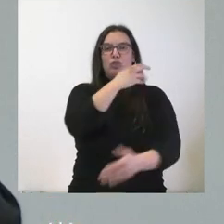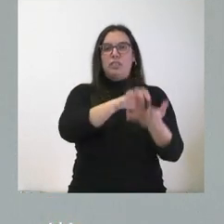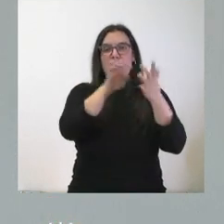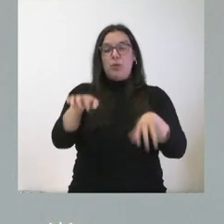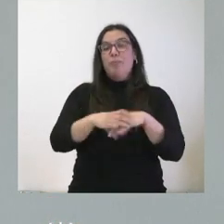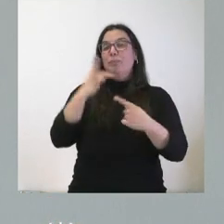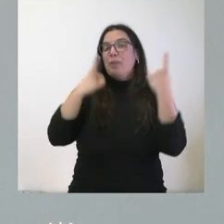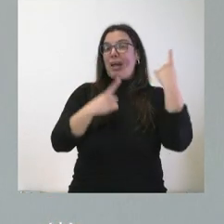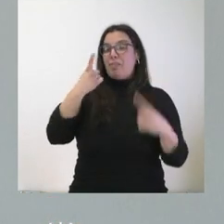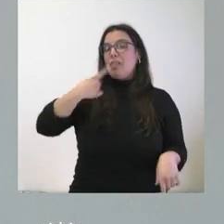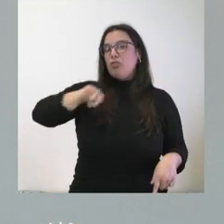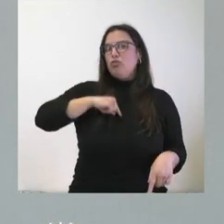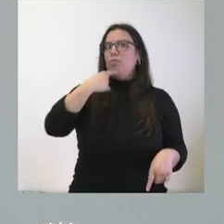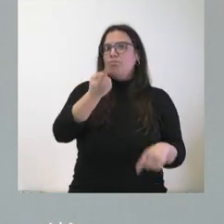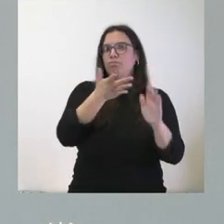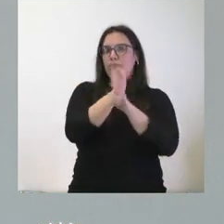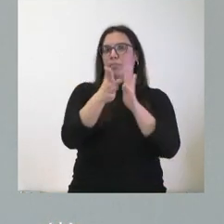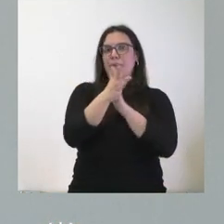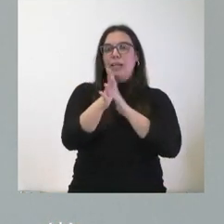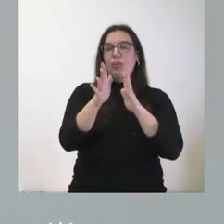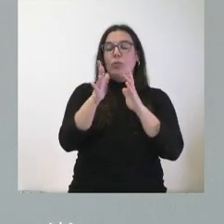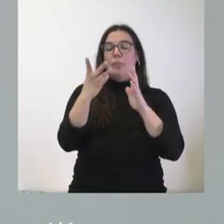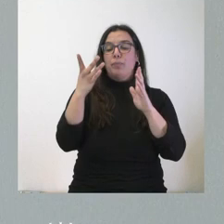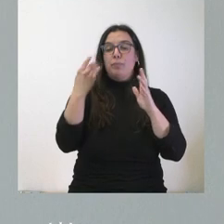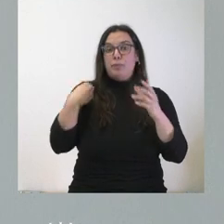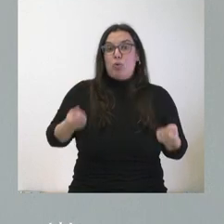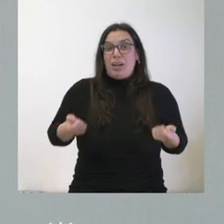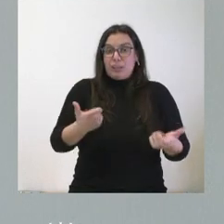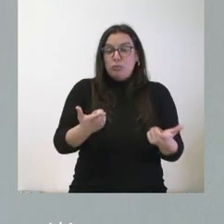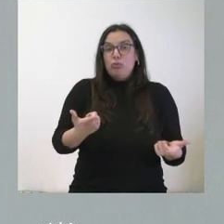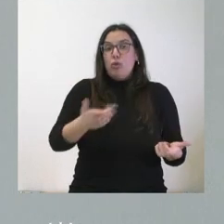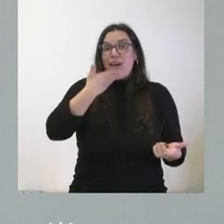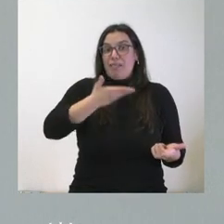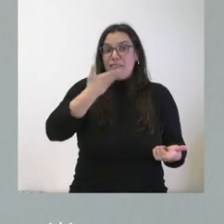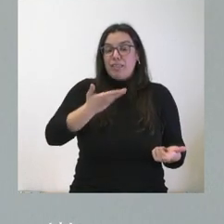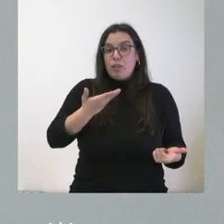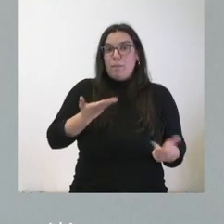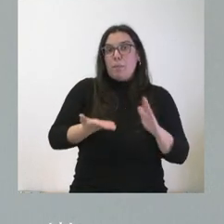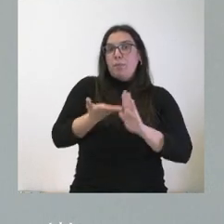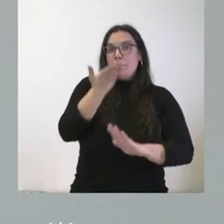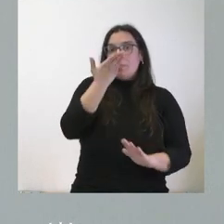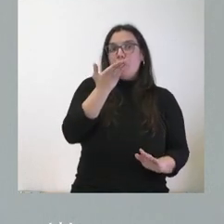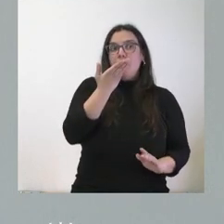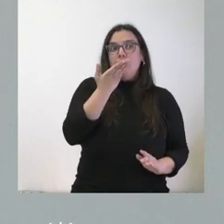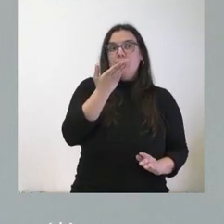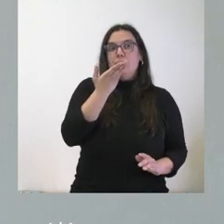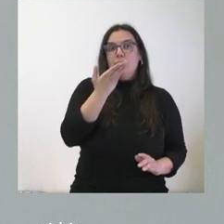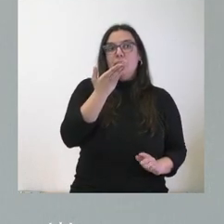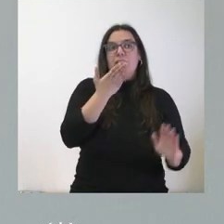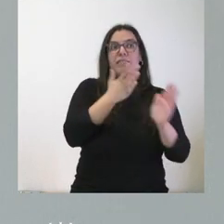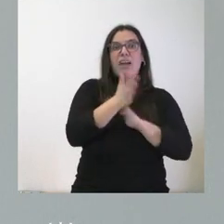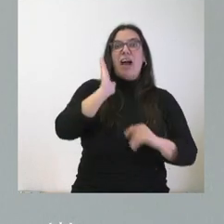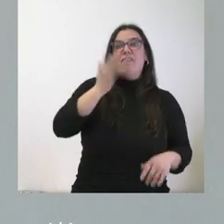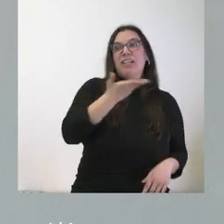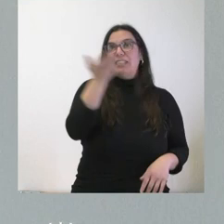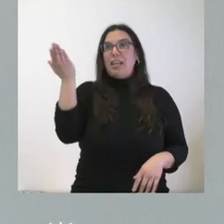ocasión hemos venido comentando que este aumento en el coste de la calefacción no es algo que padezcan y sufran solamente el conjunto